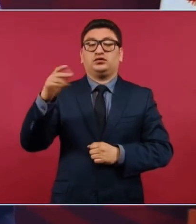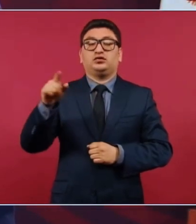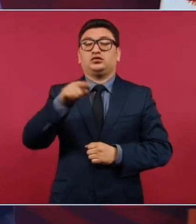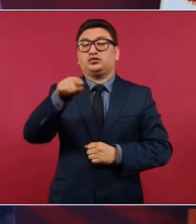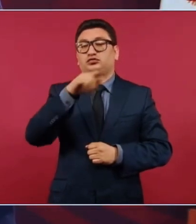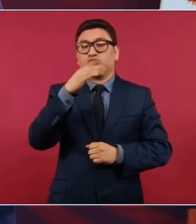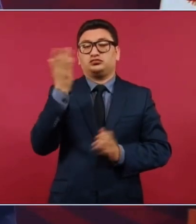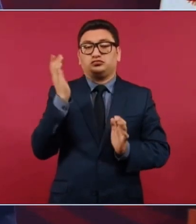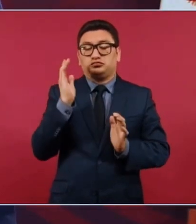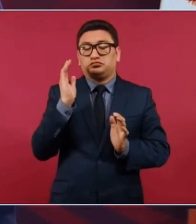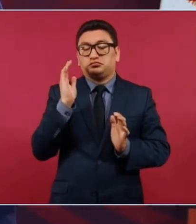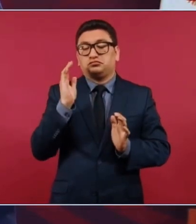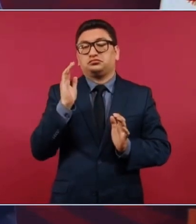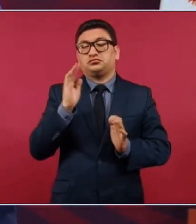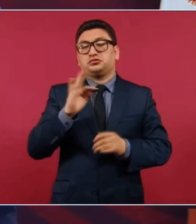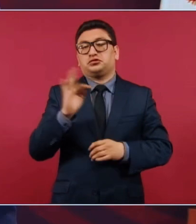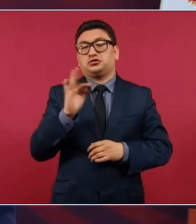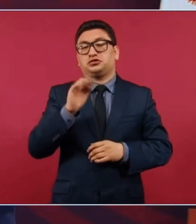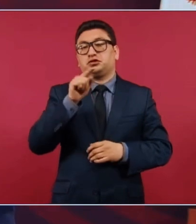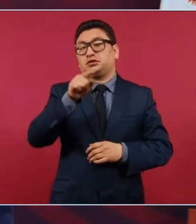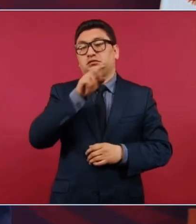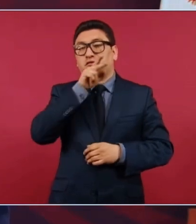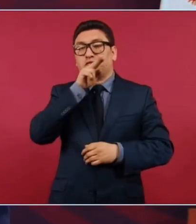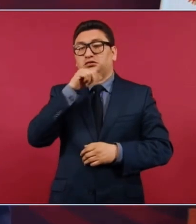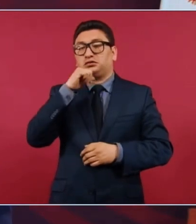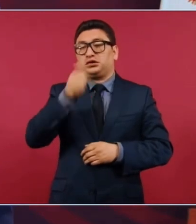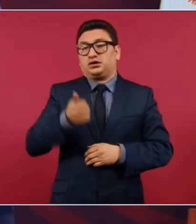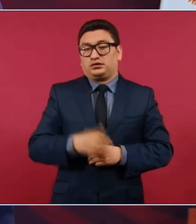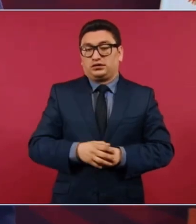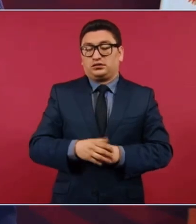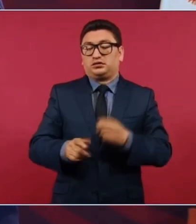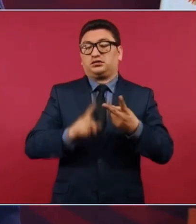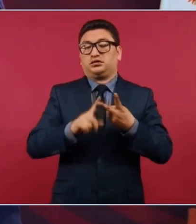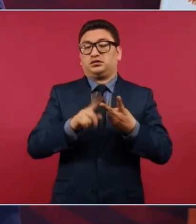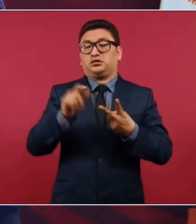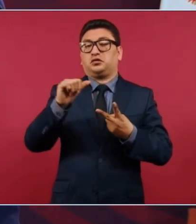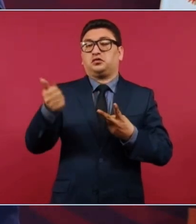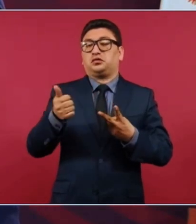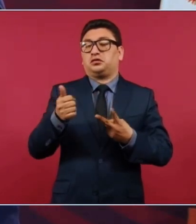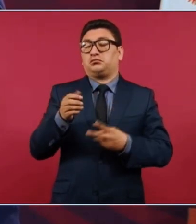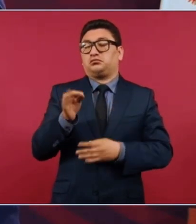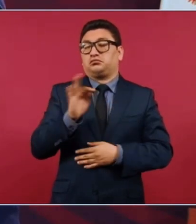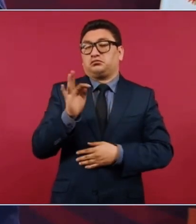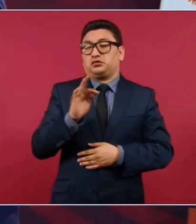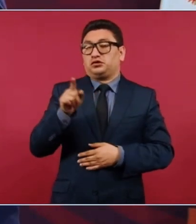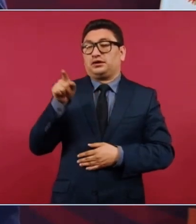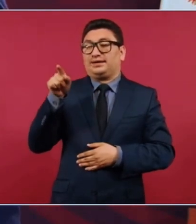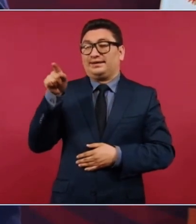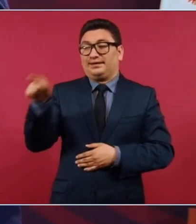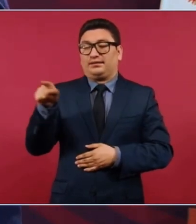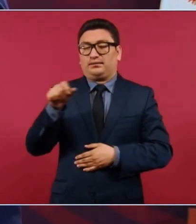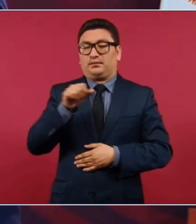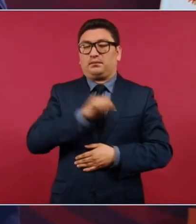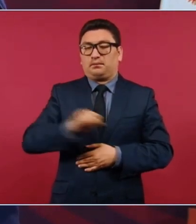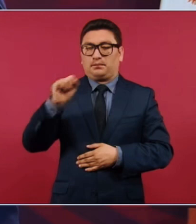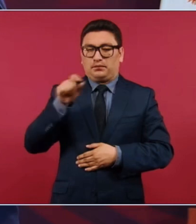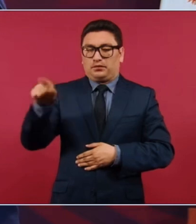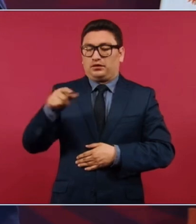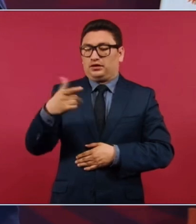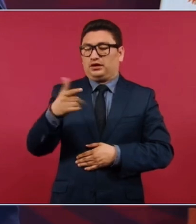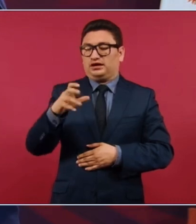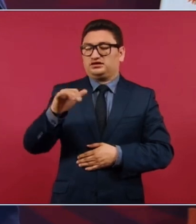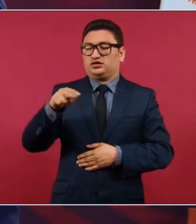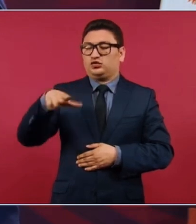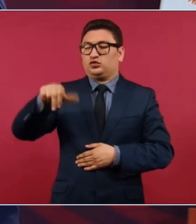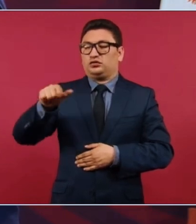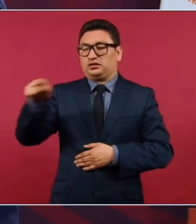tiene por qué preocuparse. La segunda es que no es inocente García Luna, pero